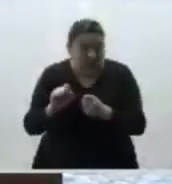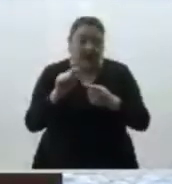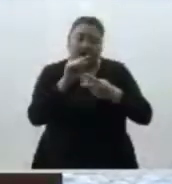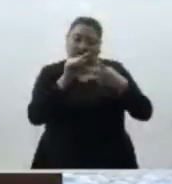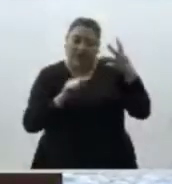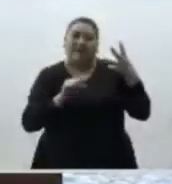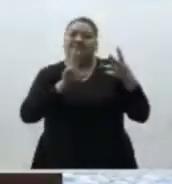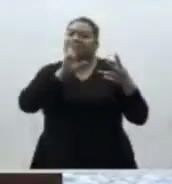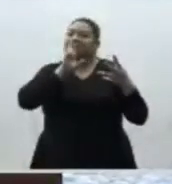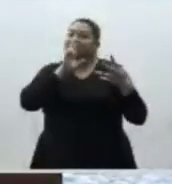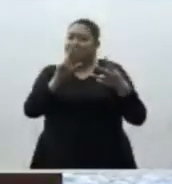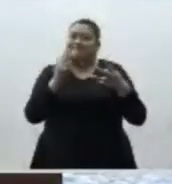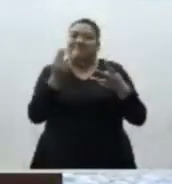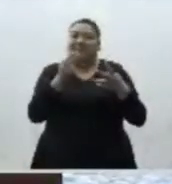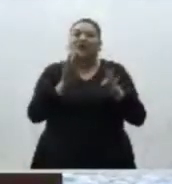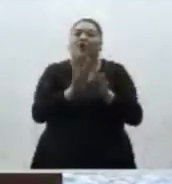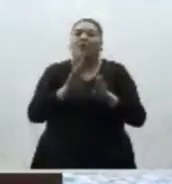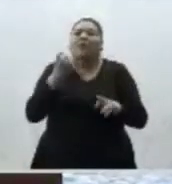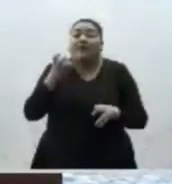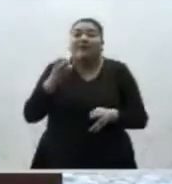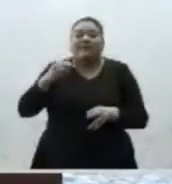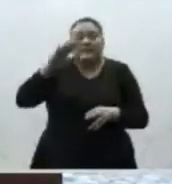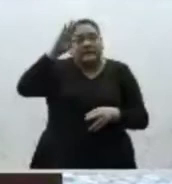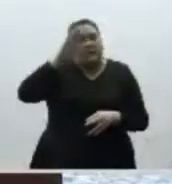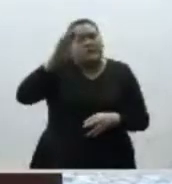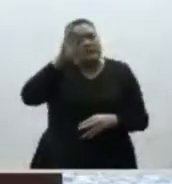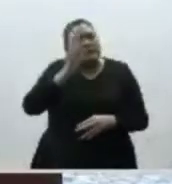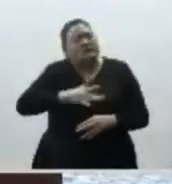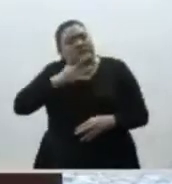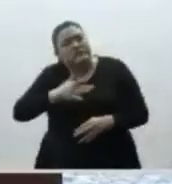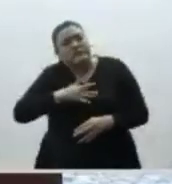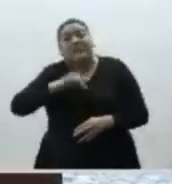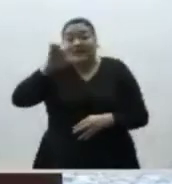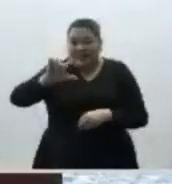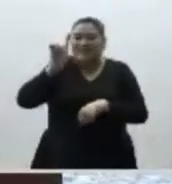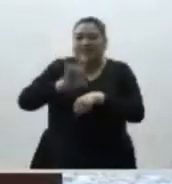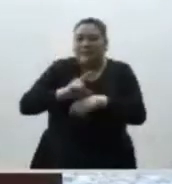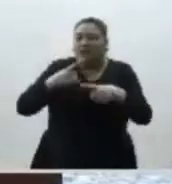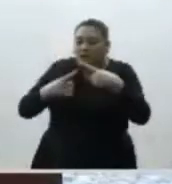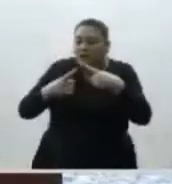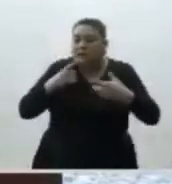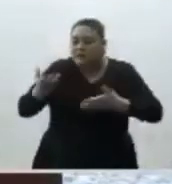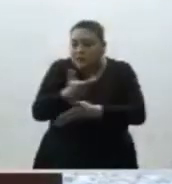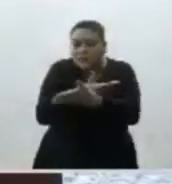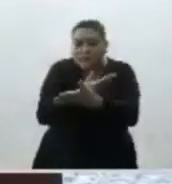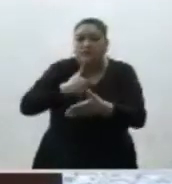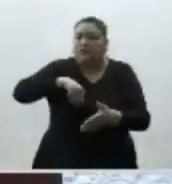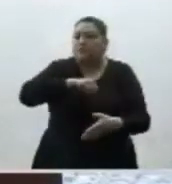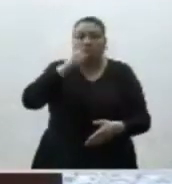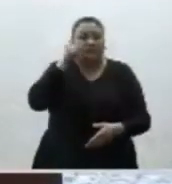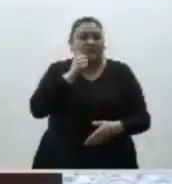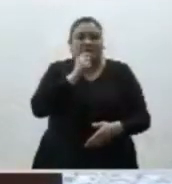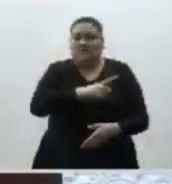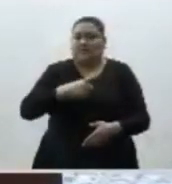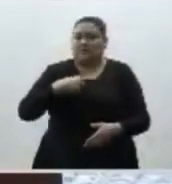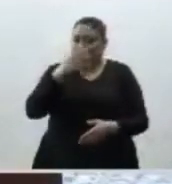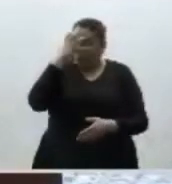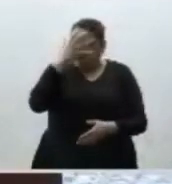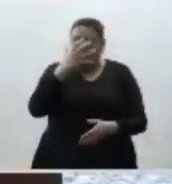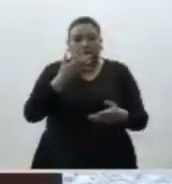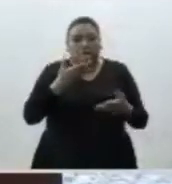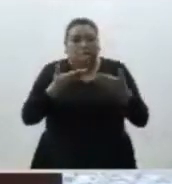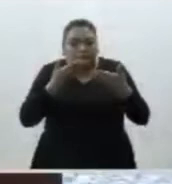supone el ejercicio de reflexión del que hoy debemos ser parte y que debe ser realizado con rigor, toda vez que este espacio